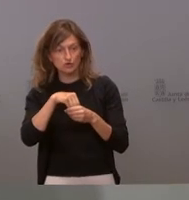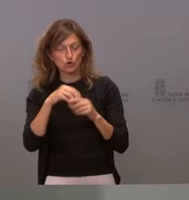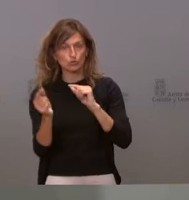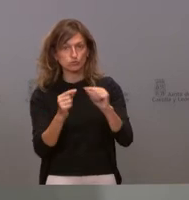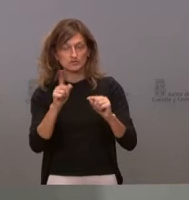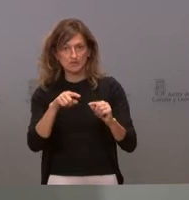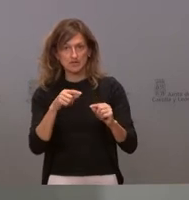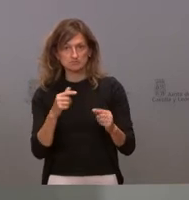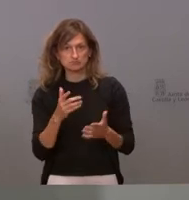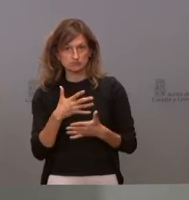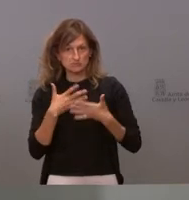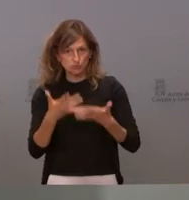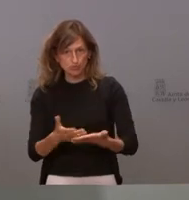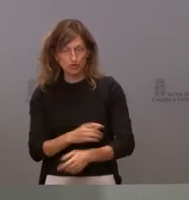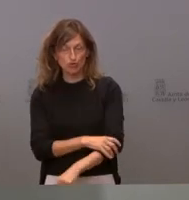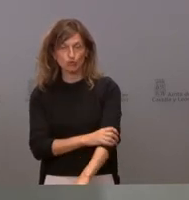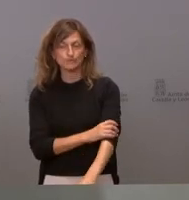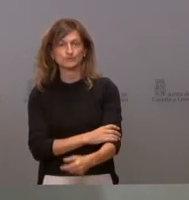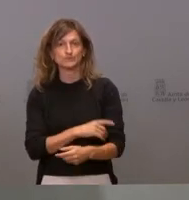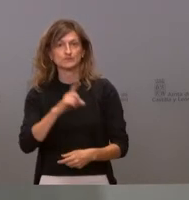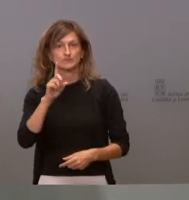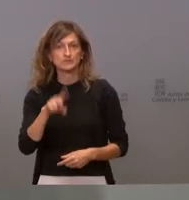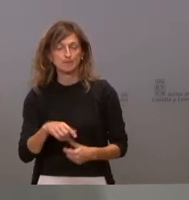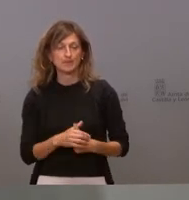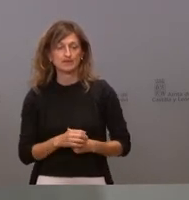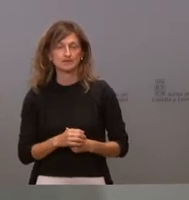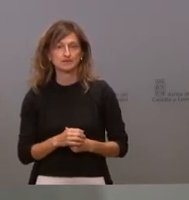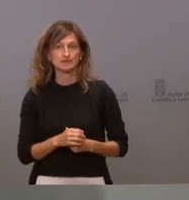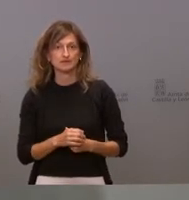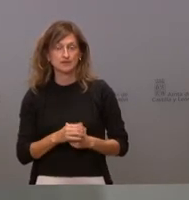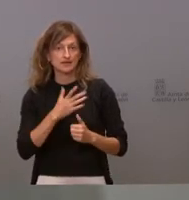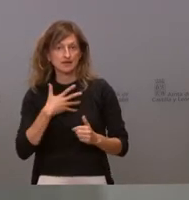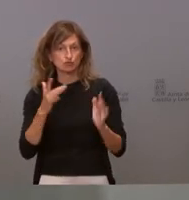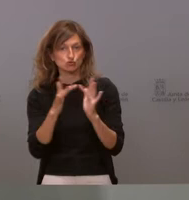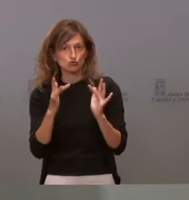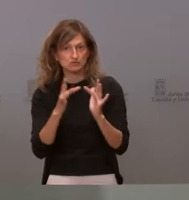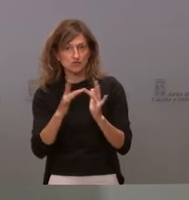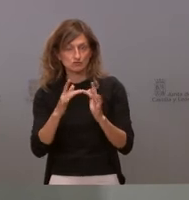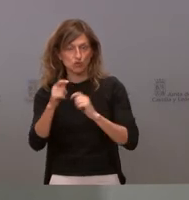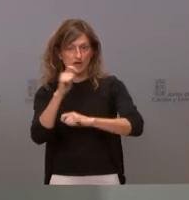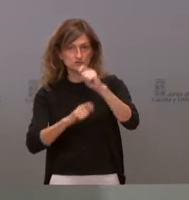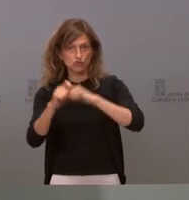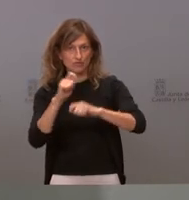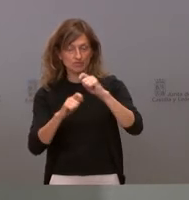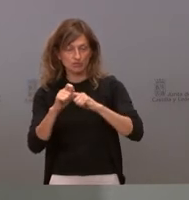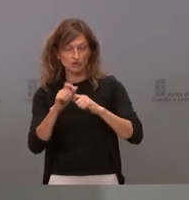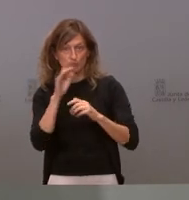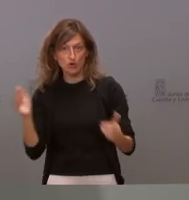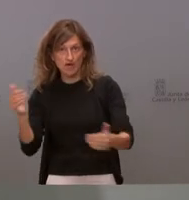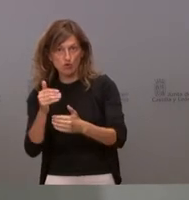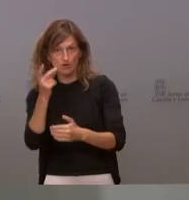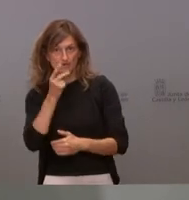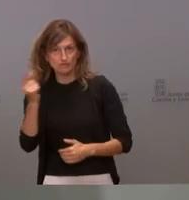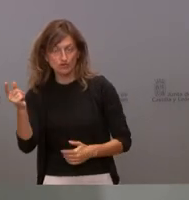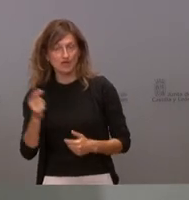predisposición hemos nuestra dirección general ha entrado en contacto con todas las asociaciones que acogen refugiados para